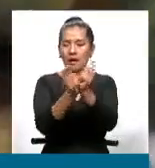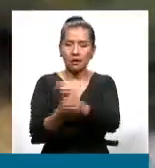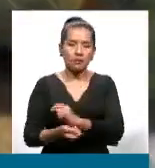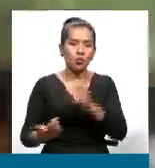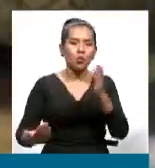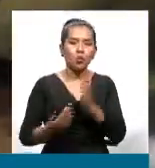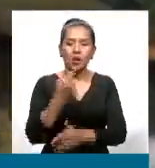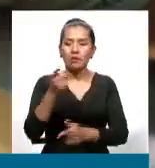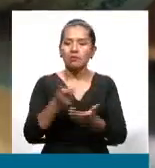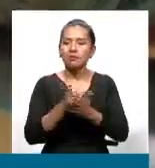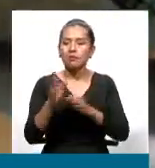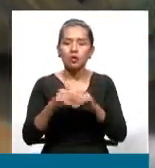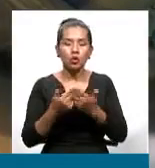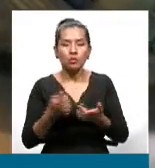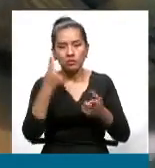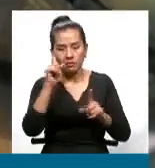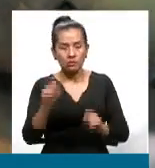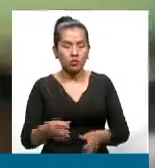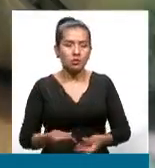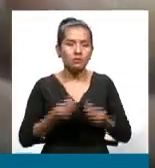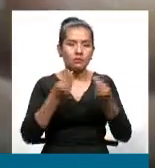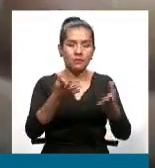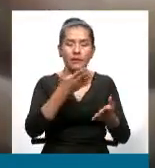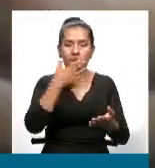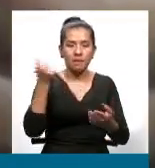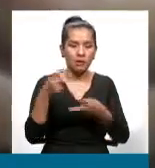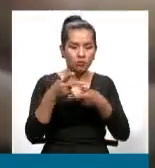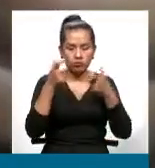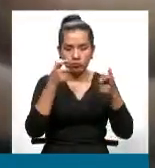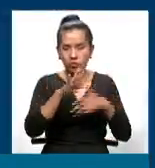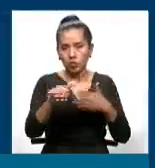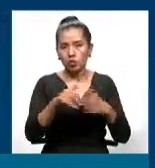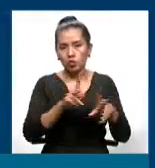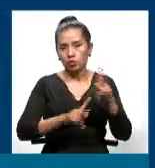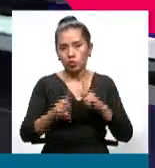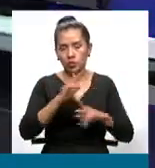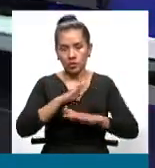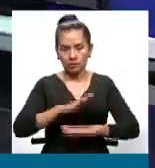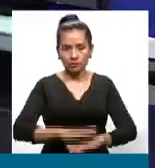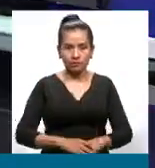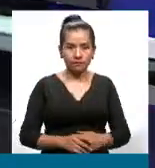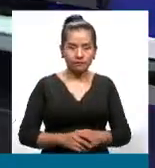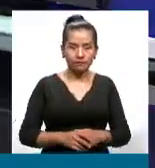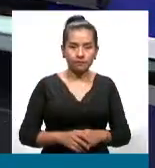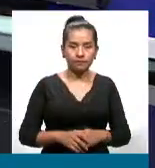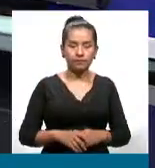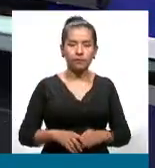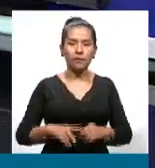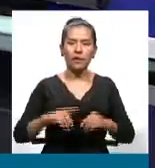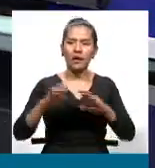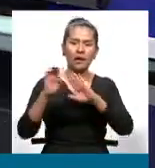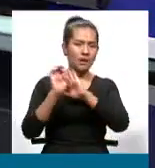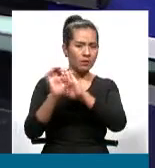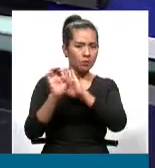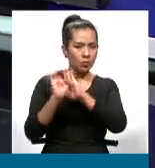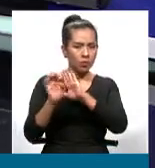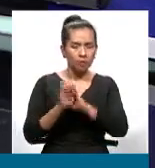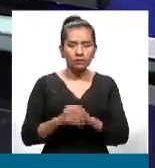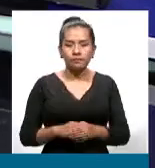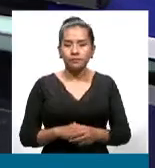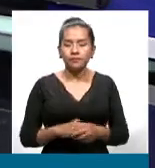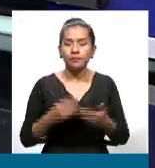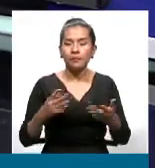para poder justamente brindar mayor bienestar a la población. Por ejemplo, uno de los hechos que ha